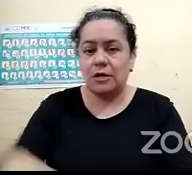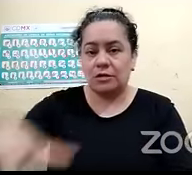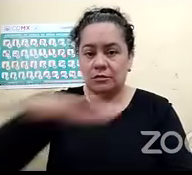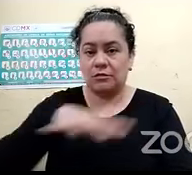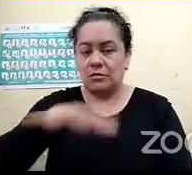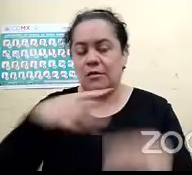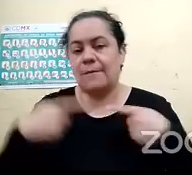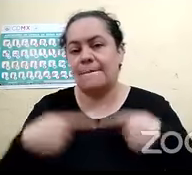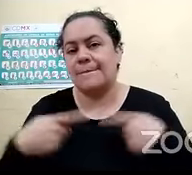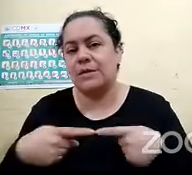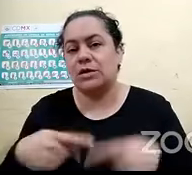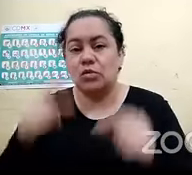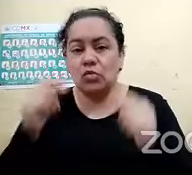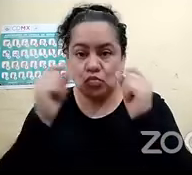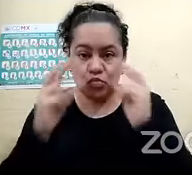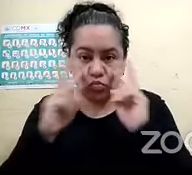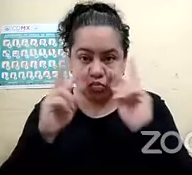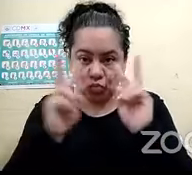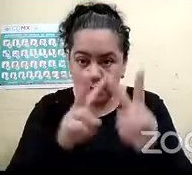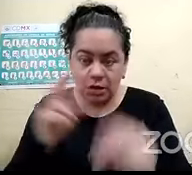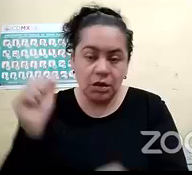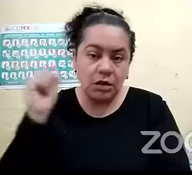escuchan y que también estén interesados